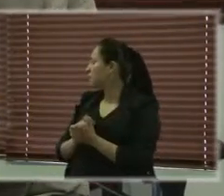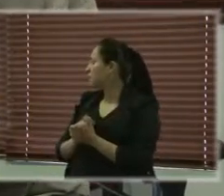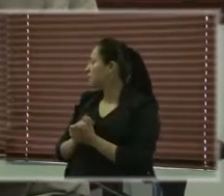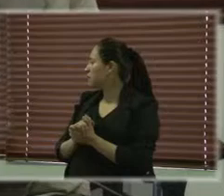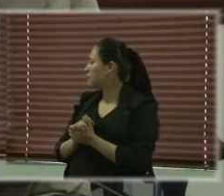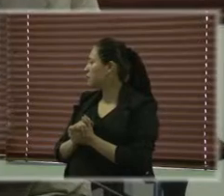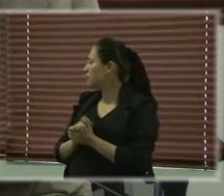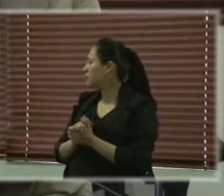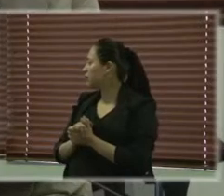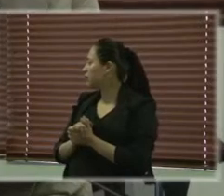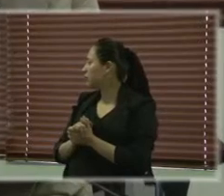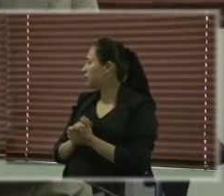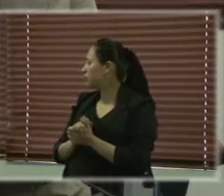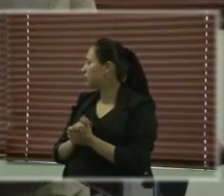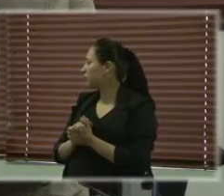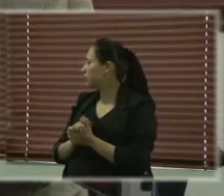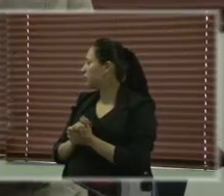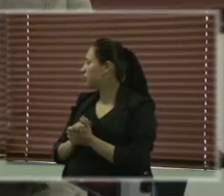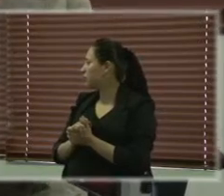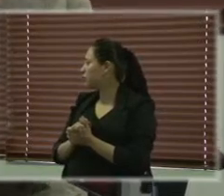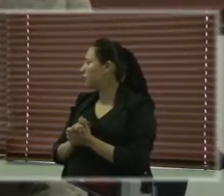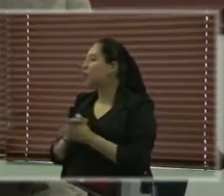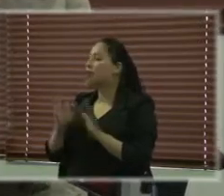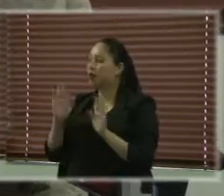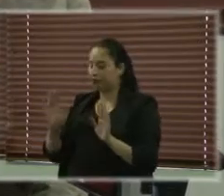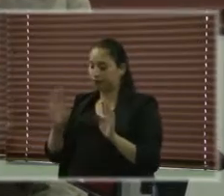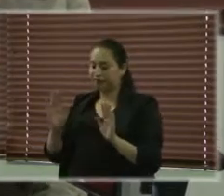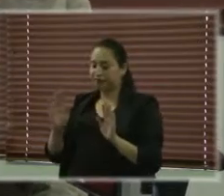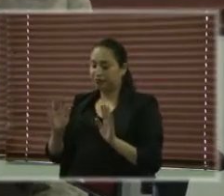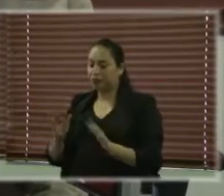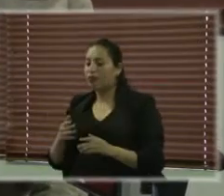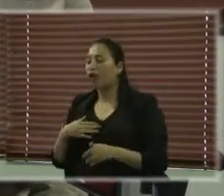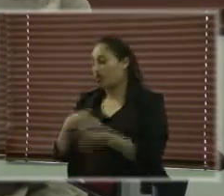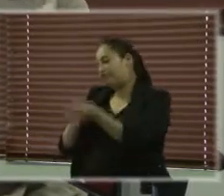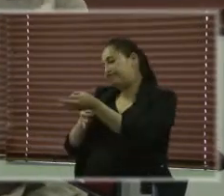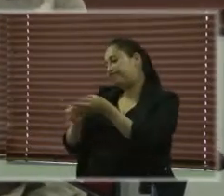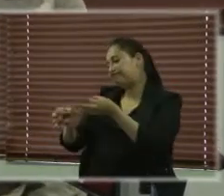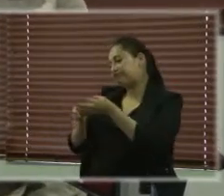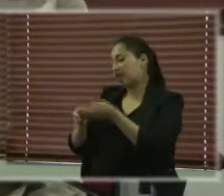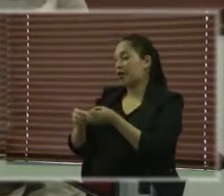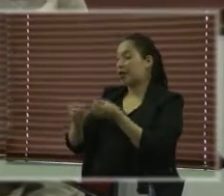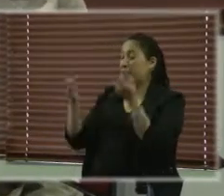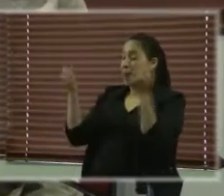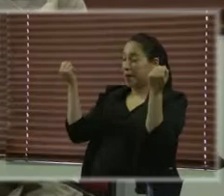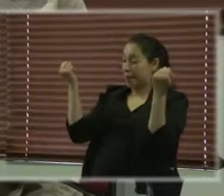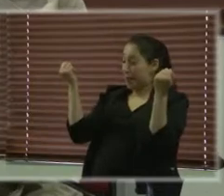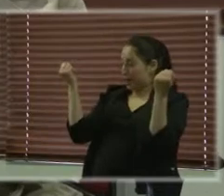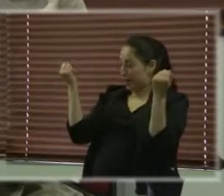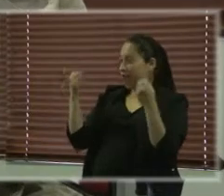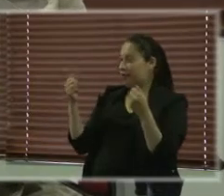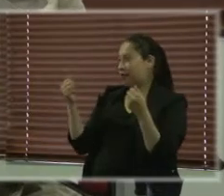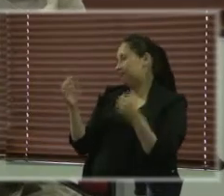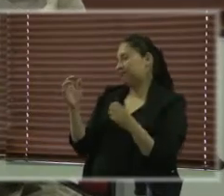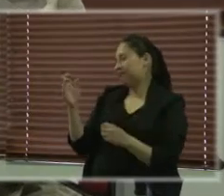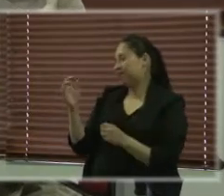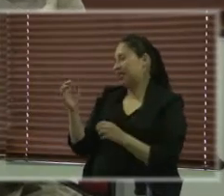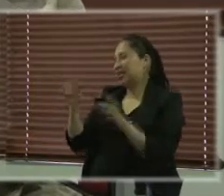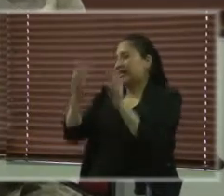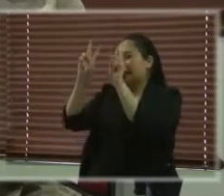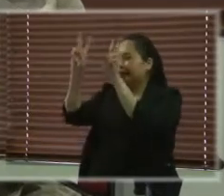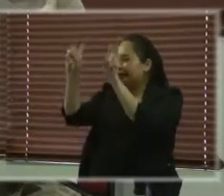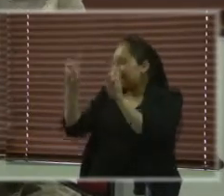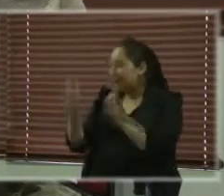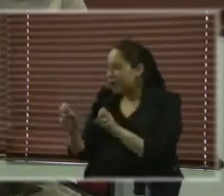Bueno, ¿cuáles son los tipos de violencia más documentados? En realidad,